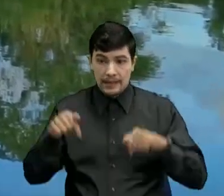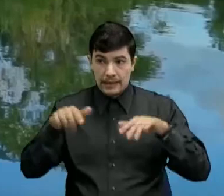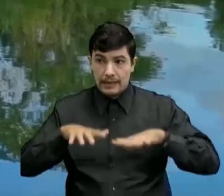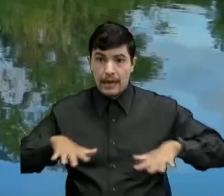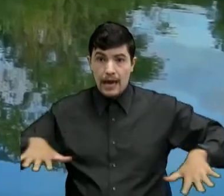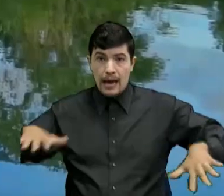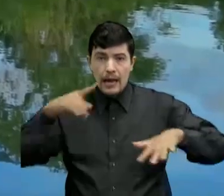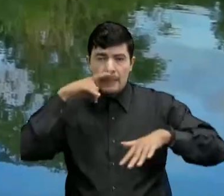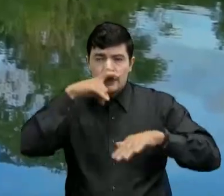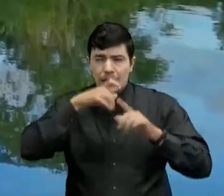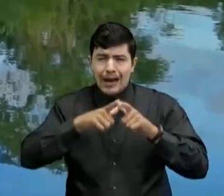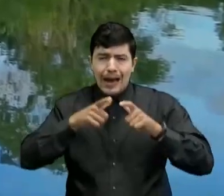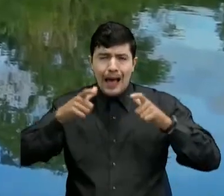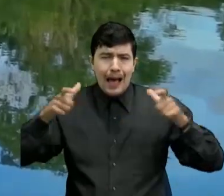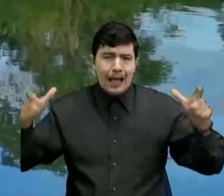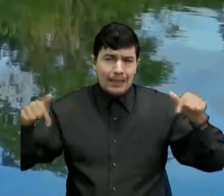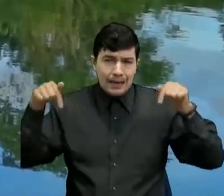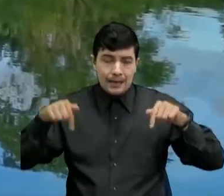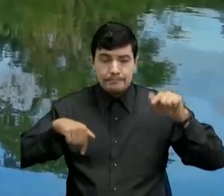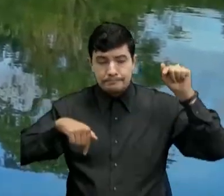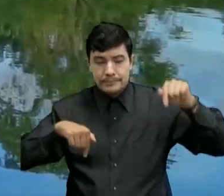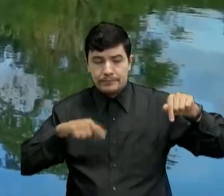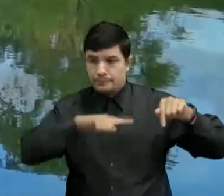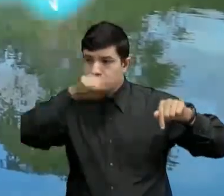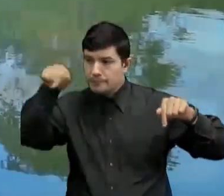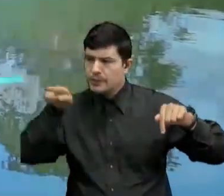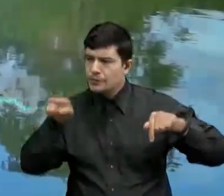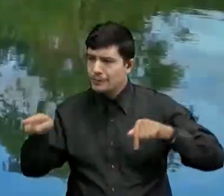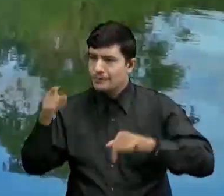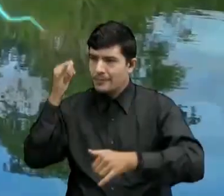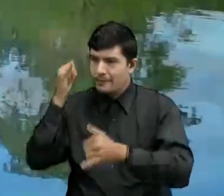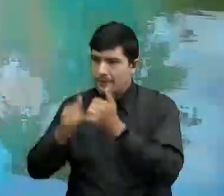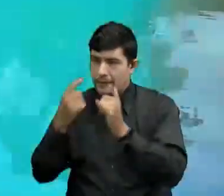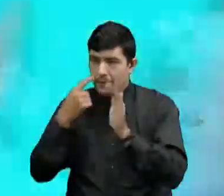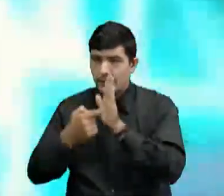muy grande Profesor Po Termine con esta transmisión